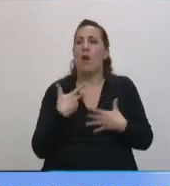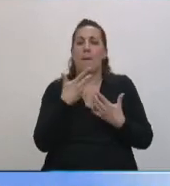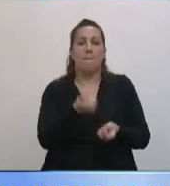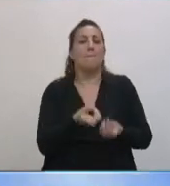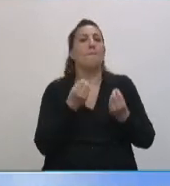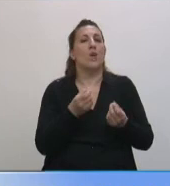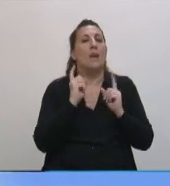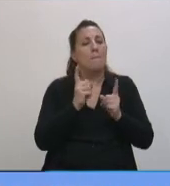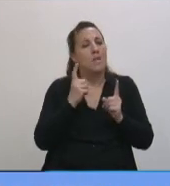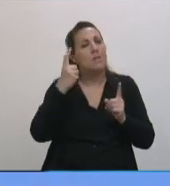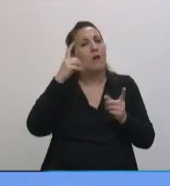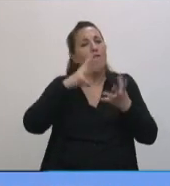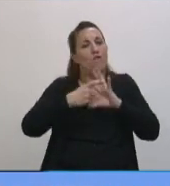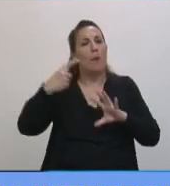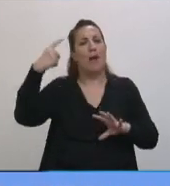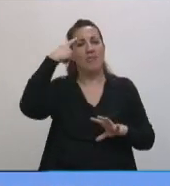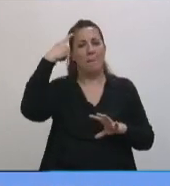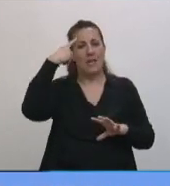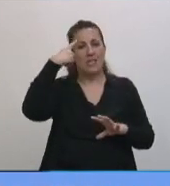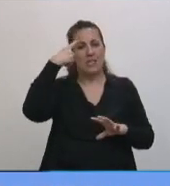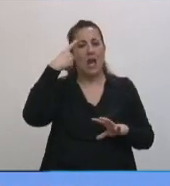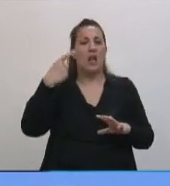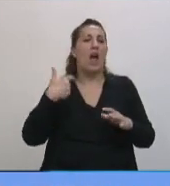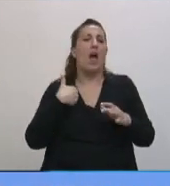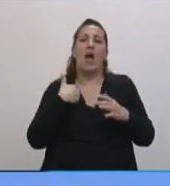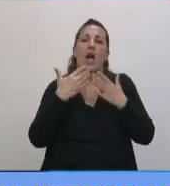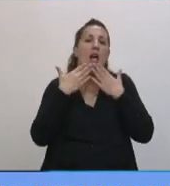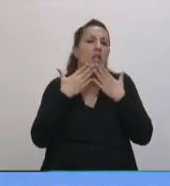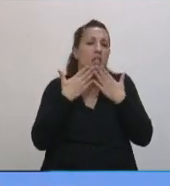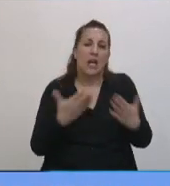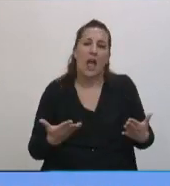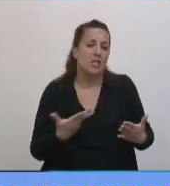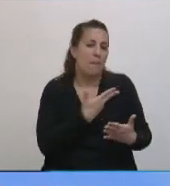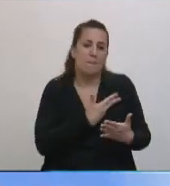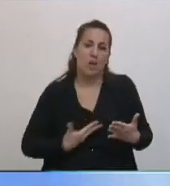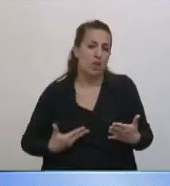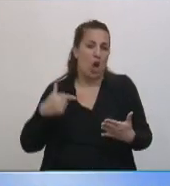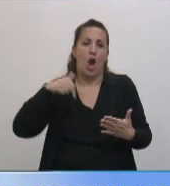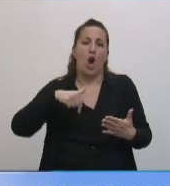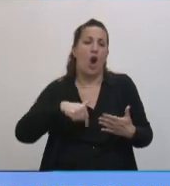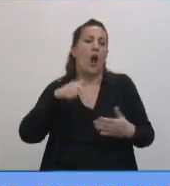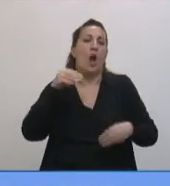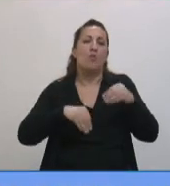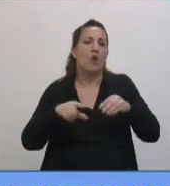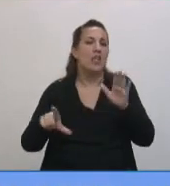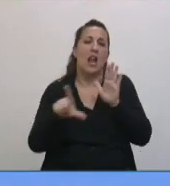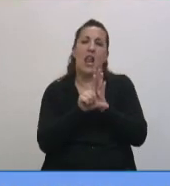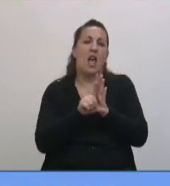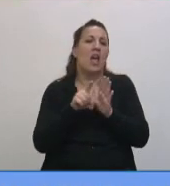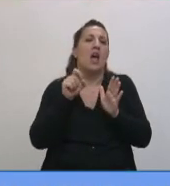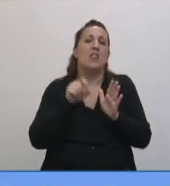porque esa es nuestra manera de pensar. Así que agradezco profundamente, presidente, que hoy estemos votando una ley de estas